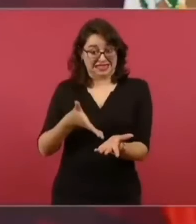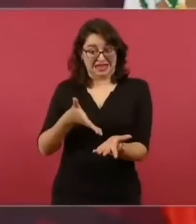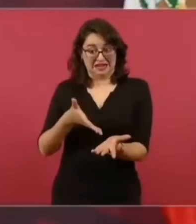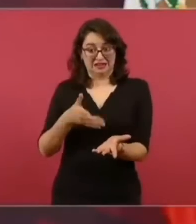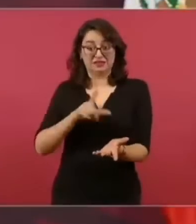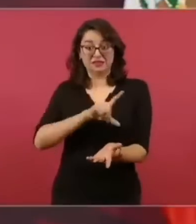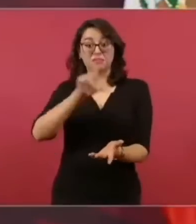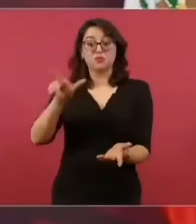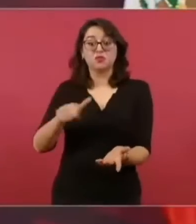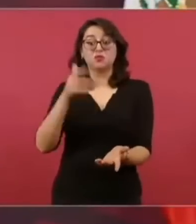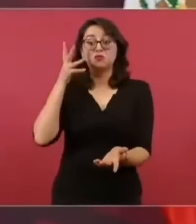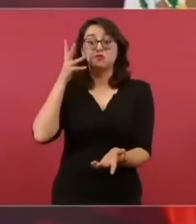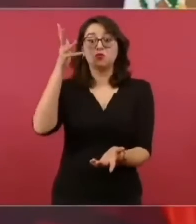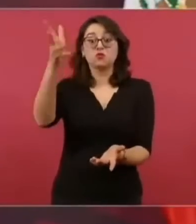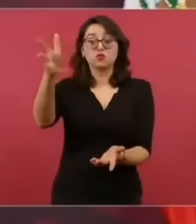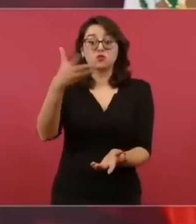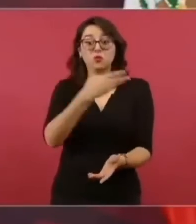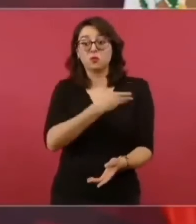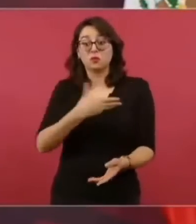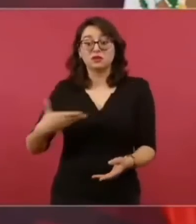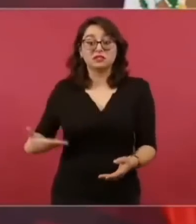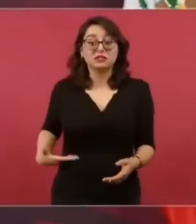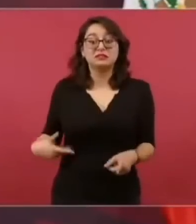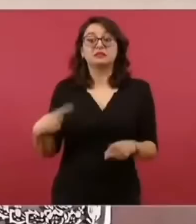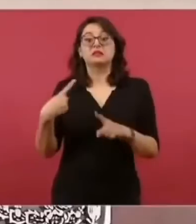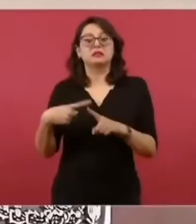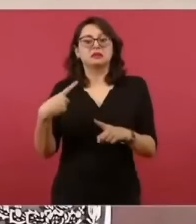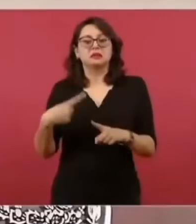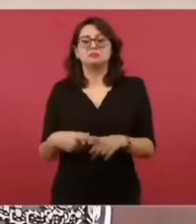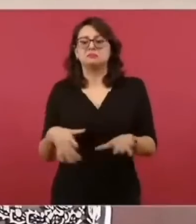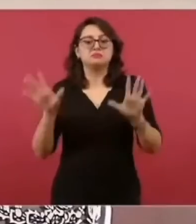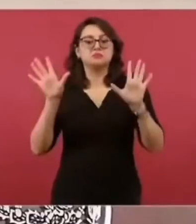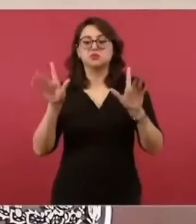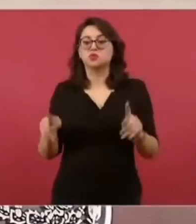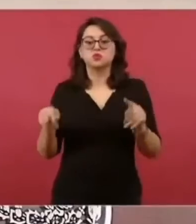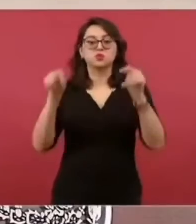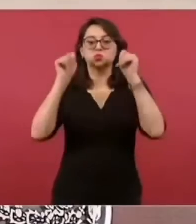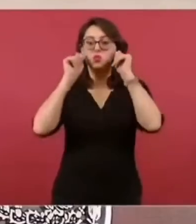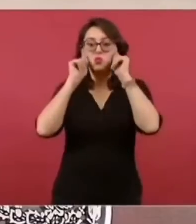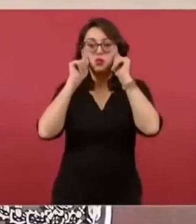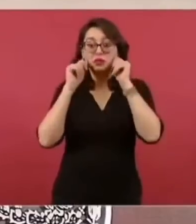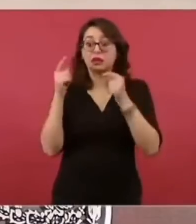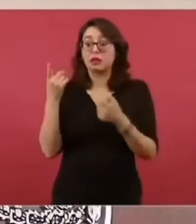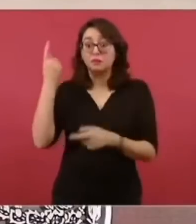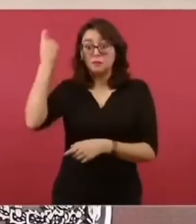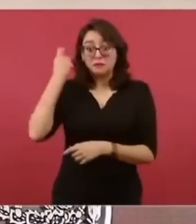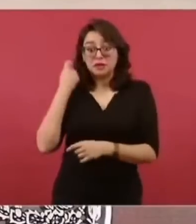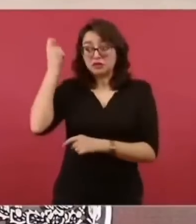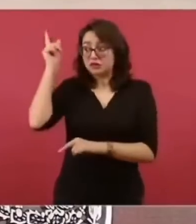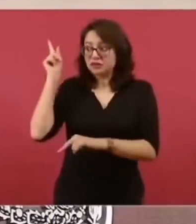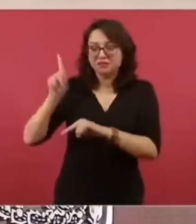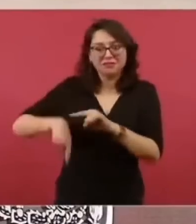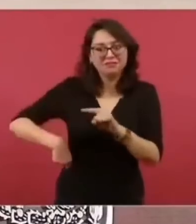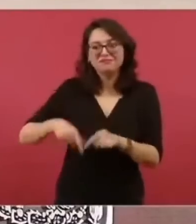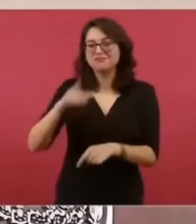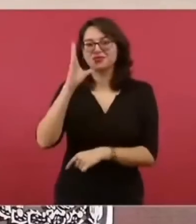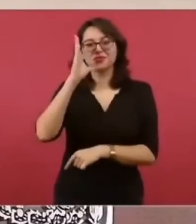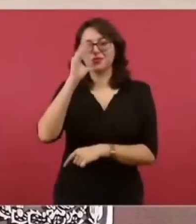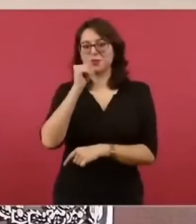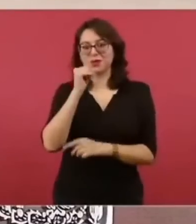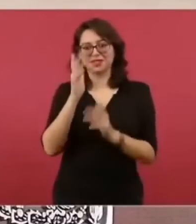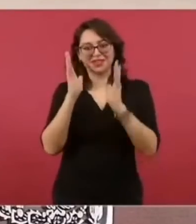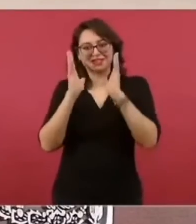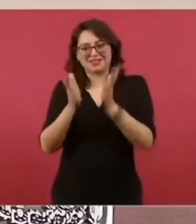ya esté quien esté en la presidencia tienen que seguir entregando la pensión. Además,